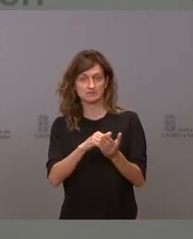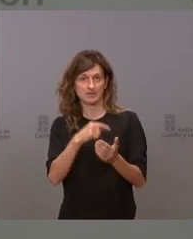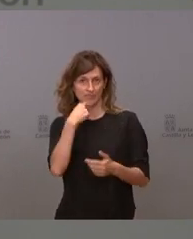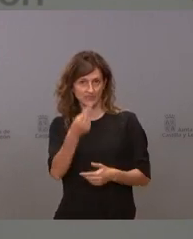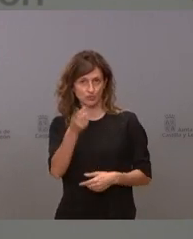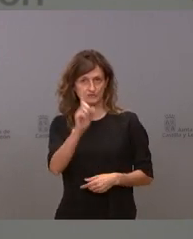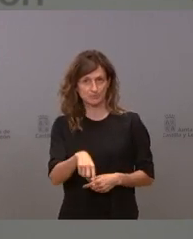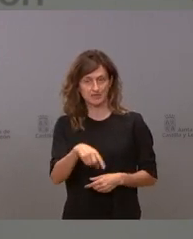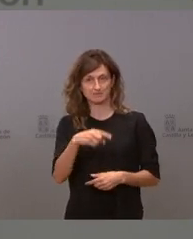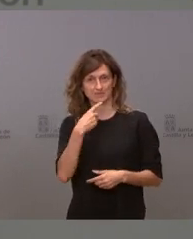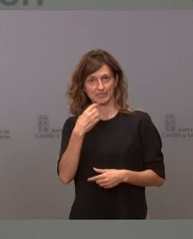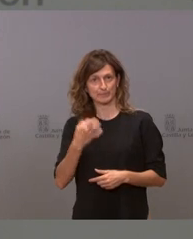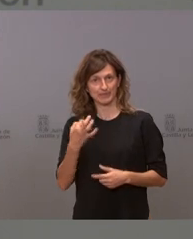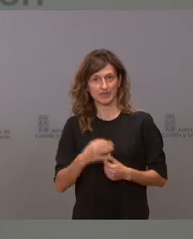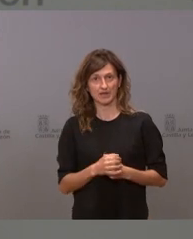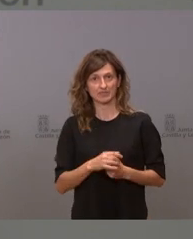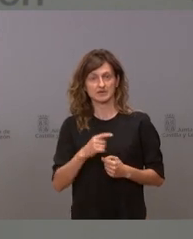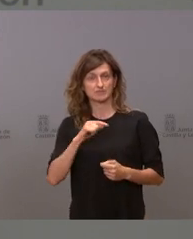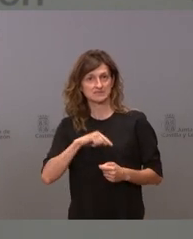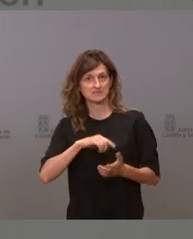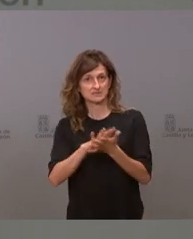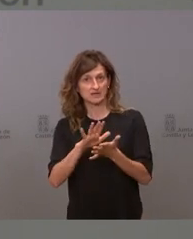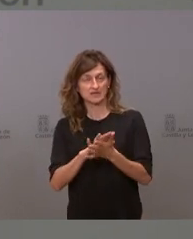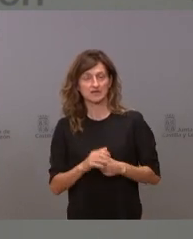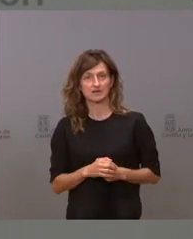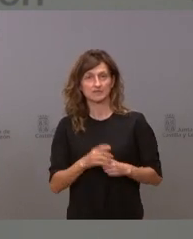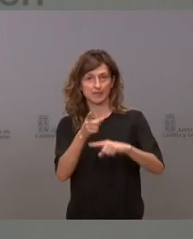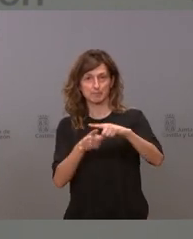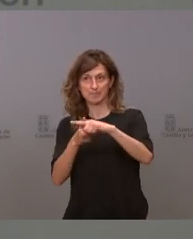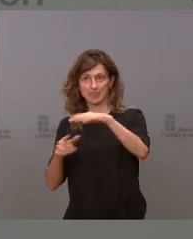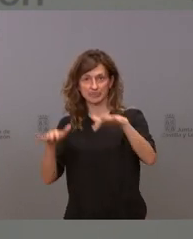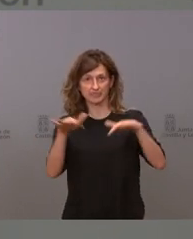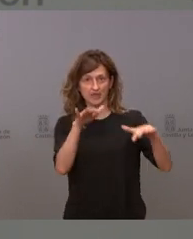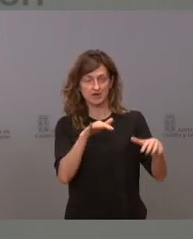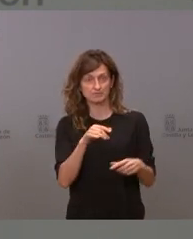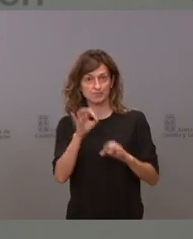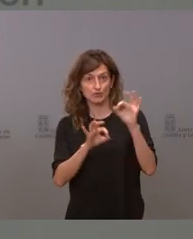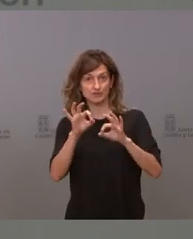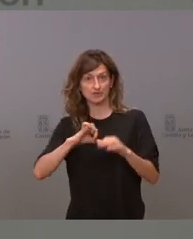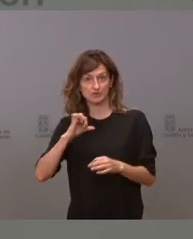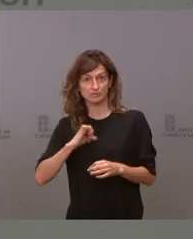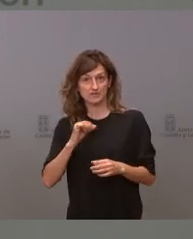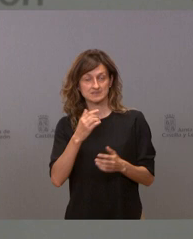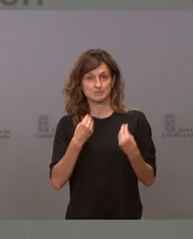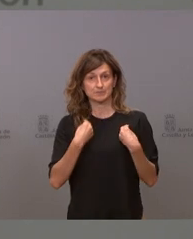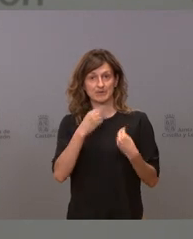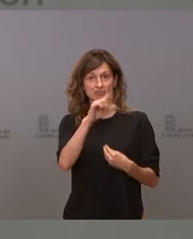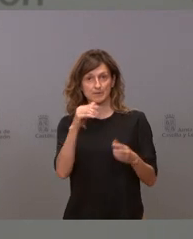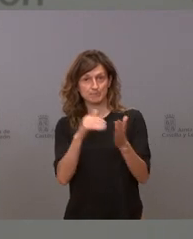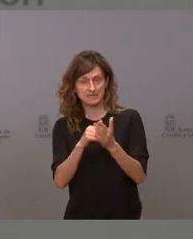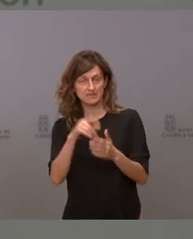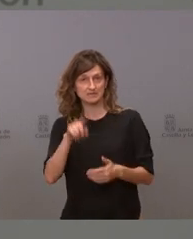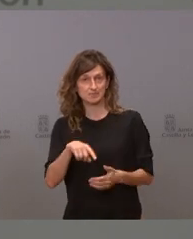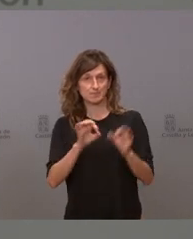en honor a la verdad la gente esté tranquila están en la media nuestras tasas de hospitalización por 100.000 habitantes y nuestras tasas